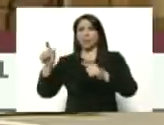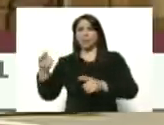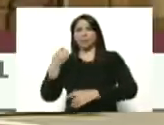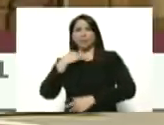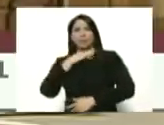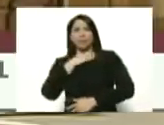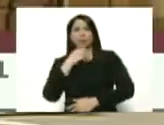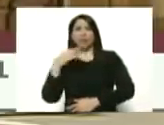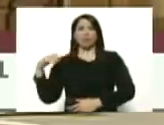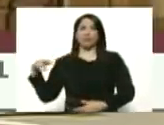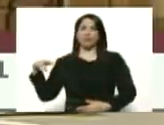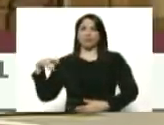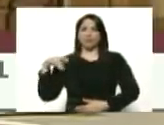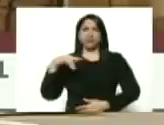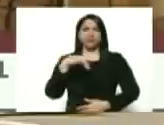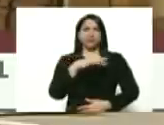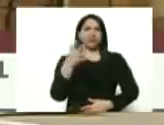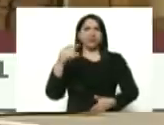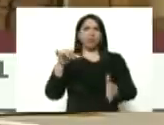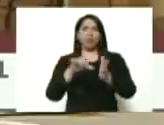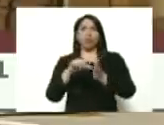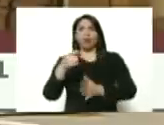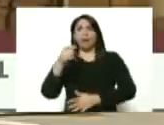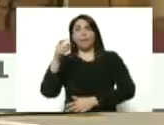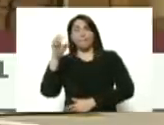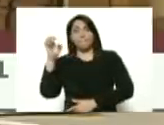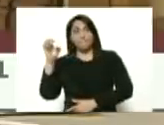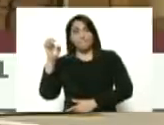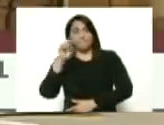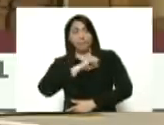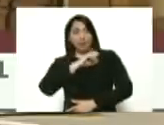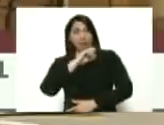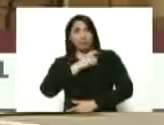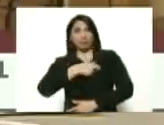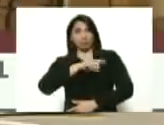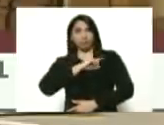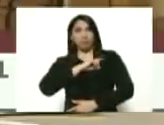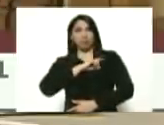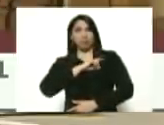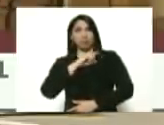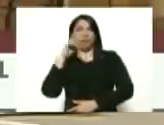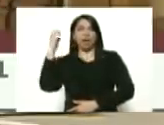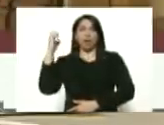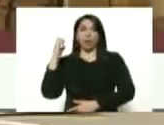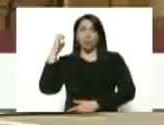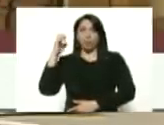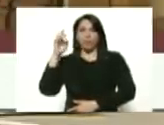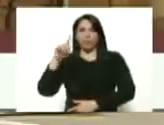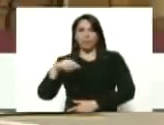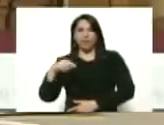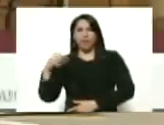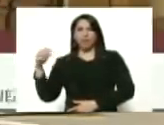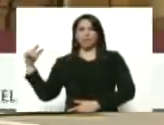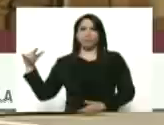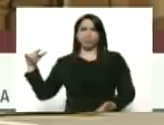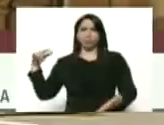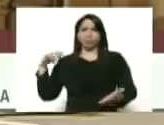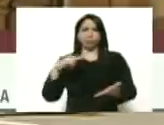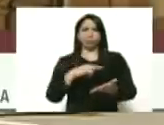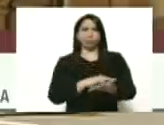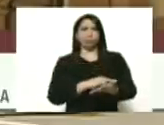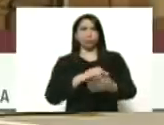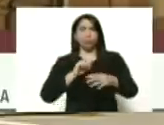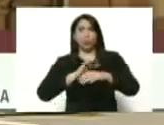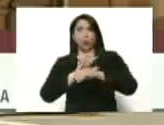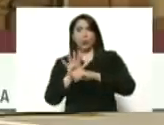procedentes de España y de Europa. Llegó el COVID y el coronavirus a Venezuela por vuelos procedentes de